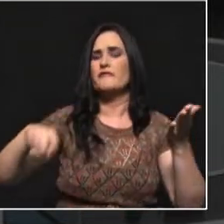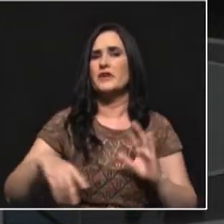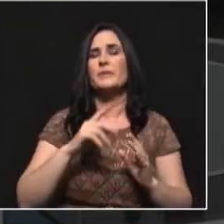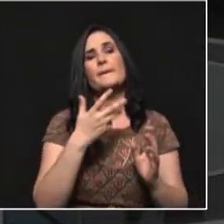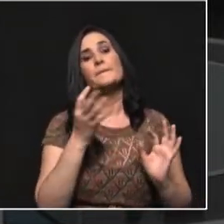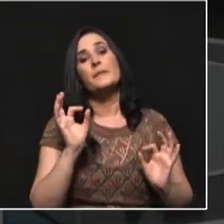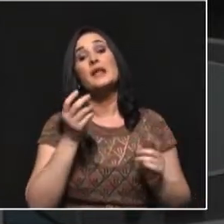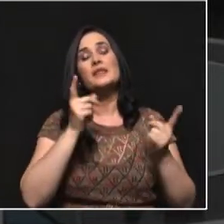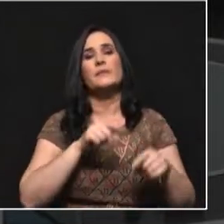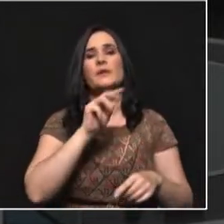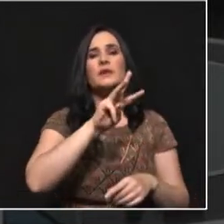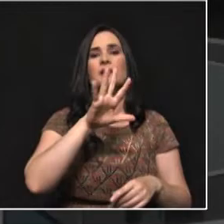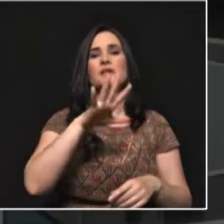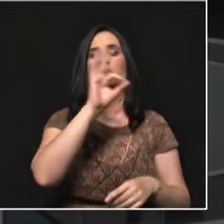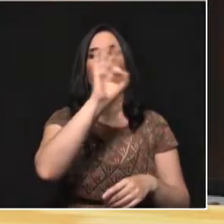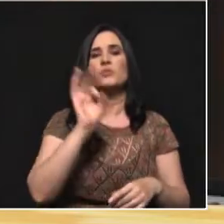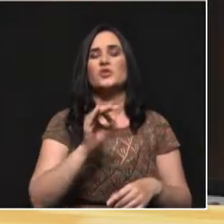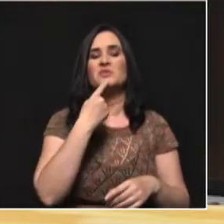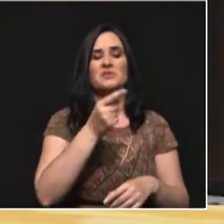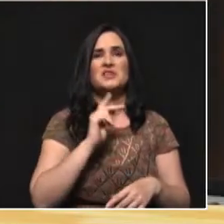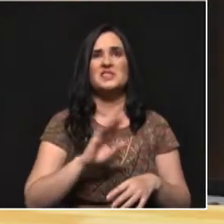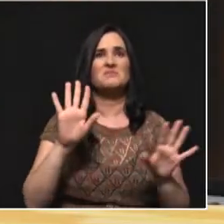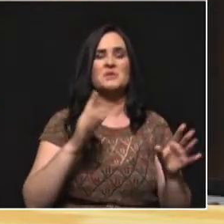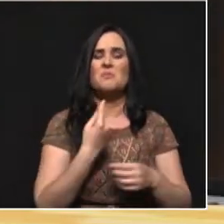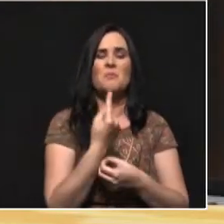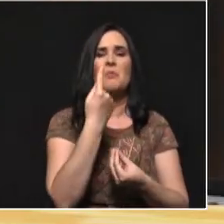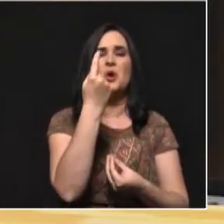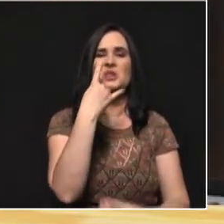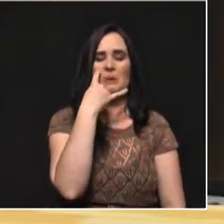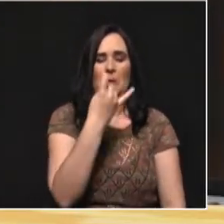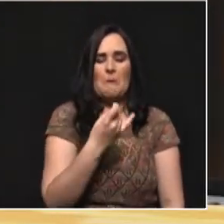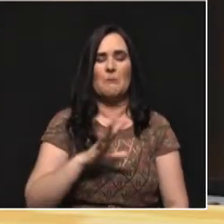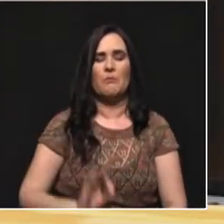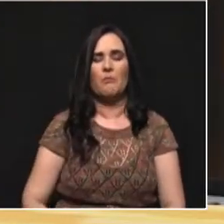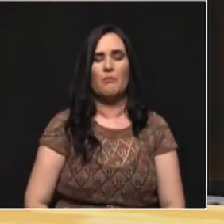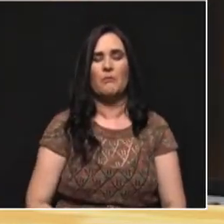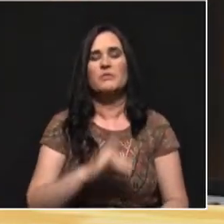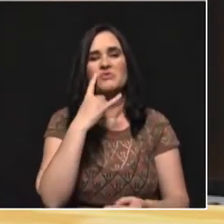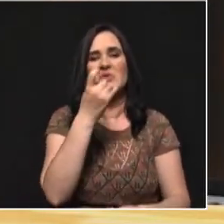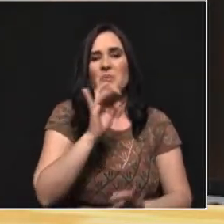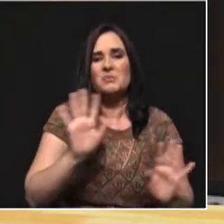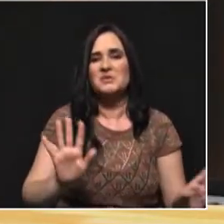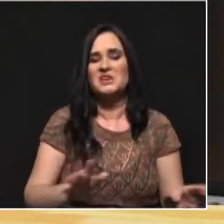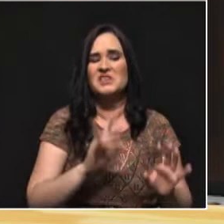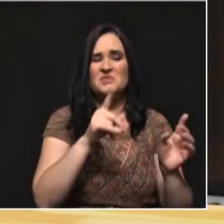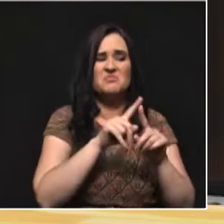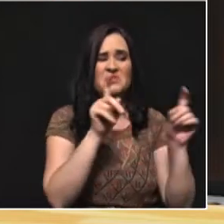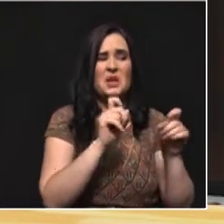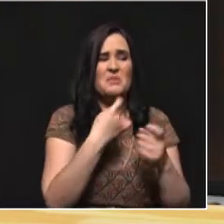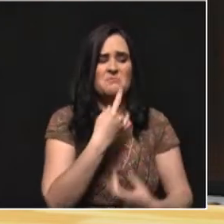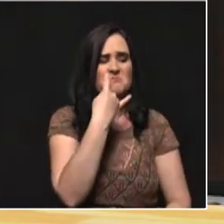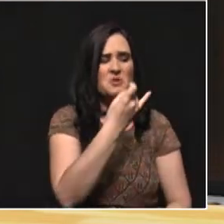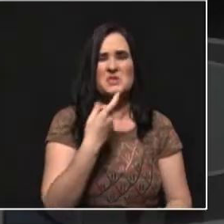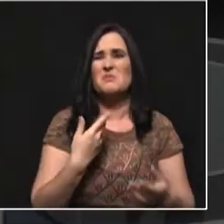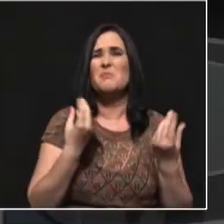35% de los colombianos simplemente dice, la política no me interesa, no tengo ningún interés de